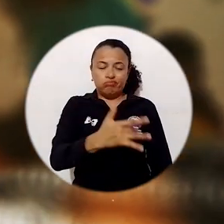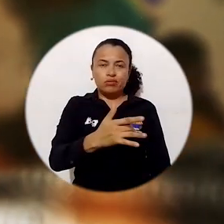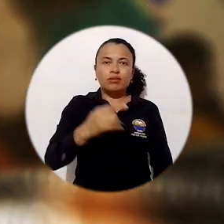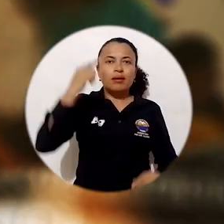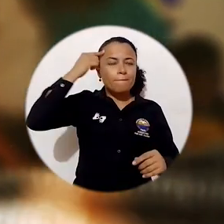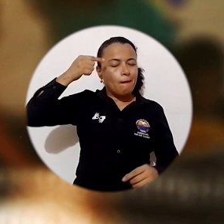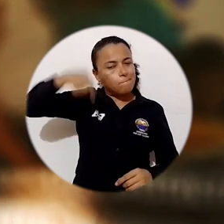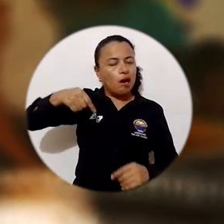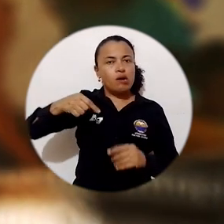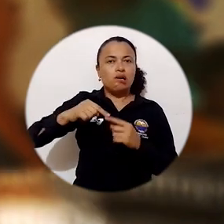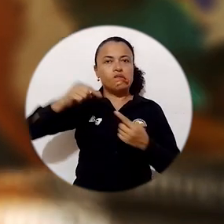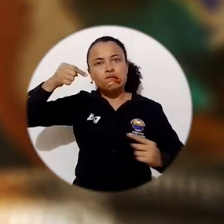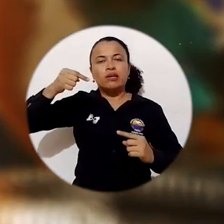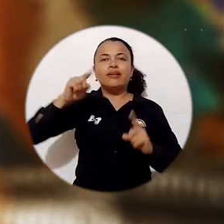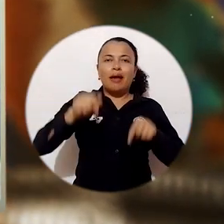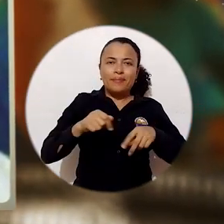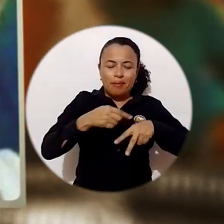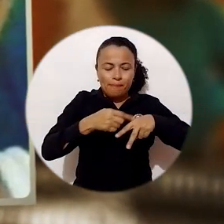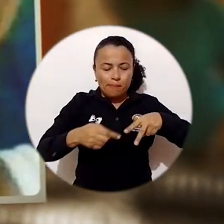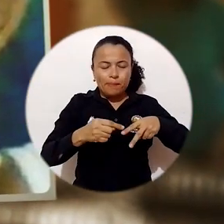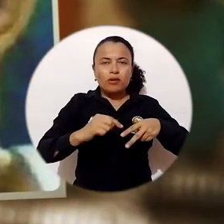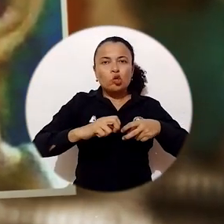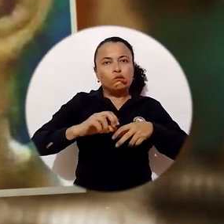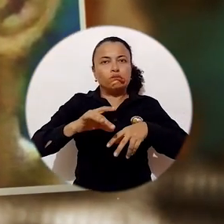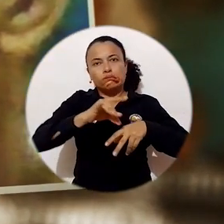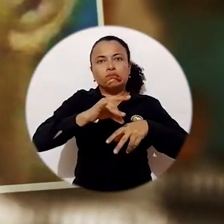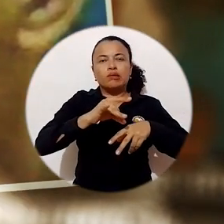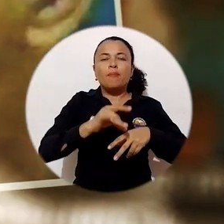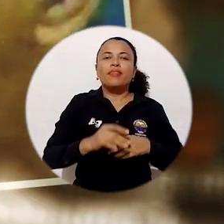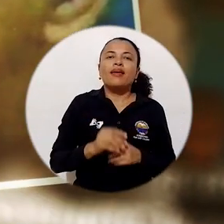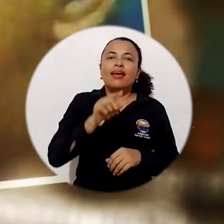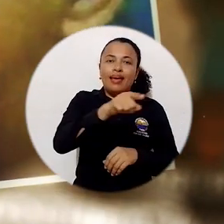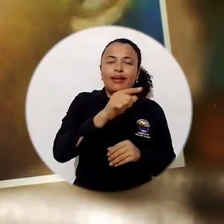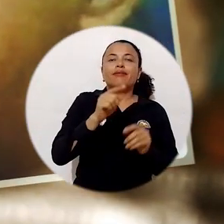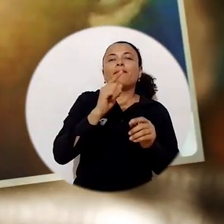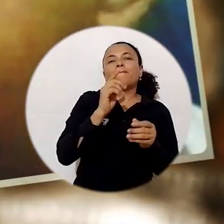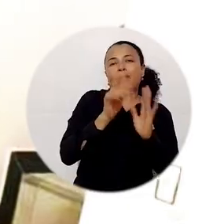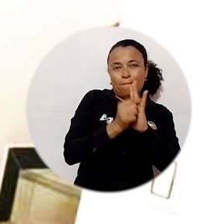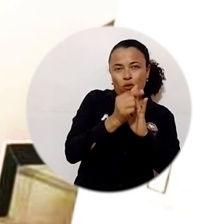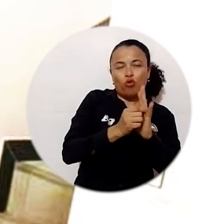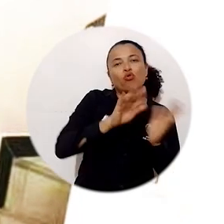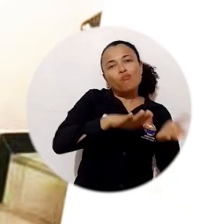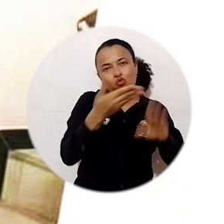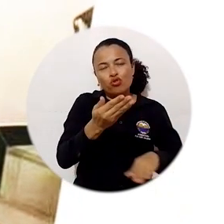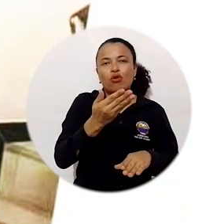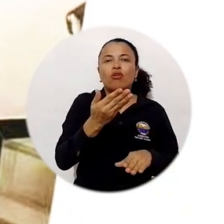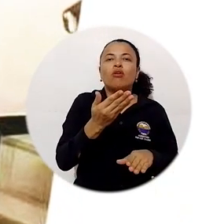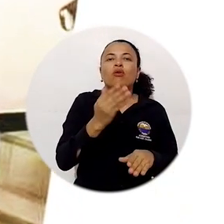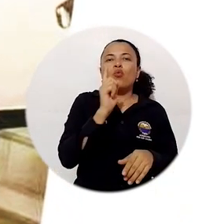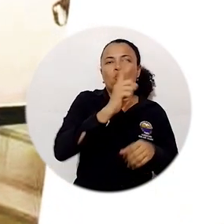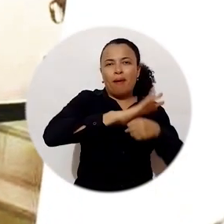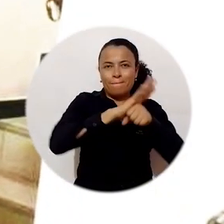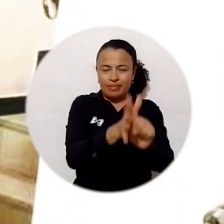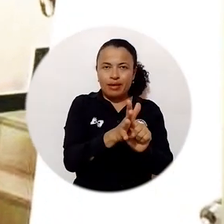Tres infartos y una isquemia cerebral tras la muerte de su esposo por el virus, más el tiempo de recuperación por tres meses y, por si fuera poco,